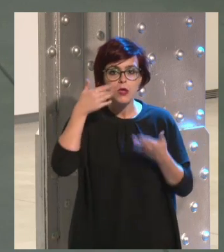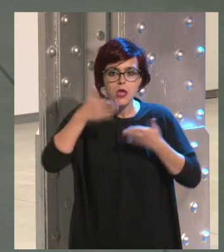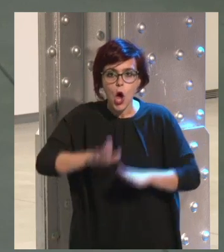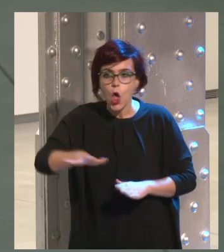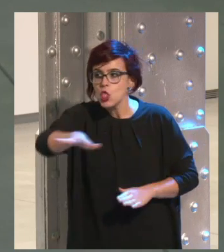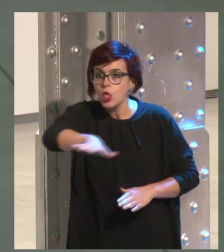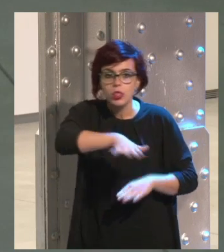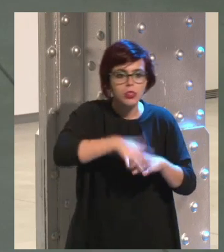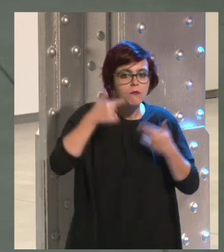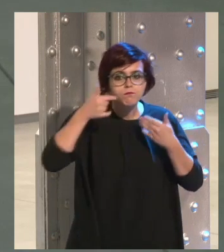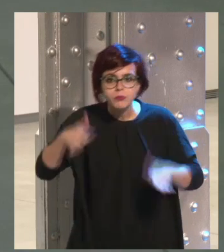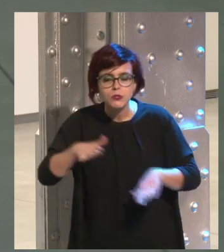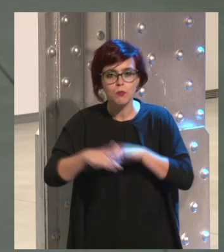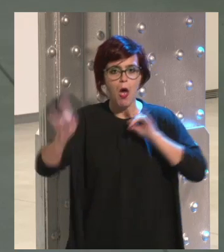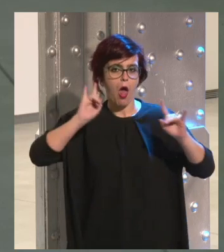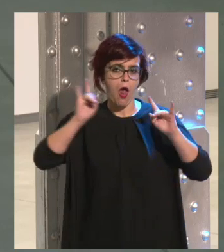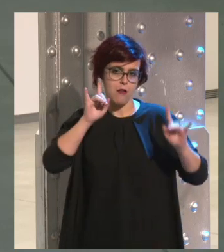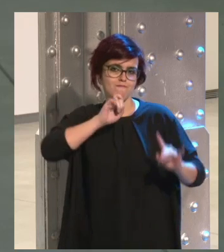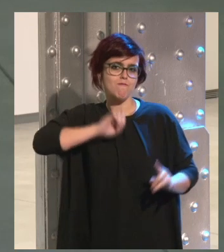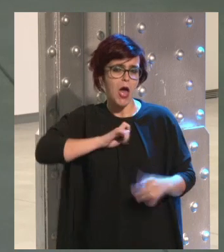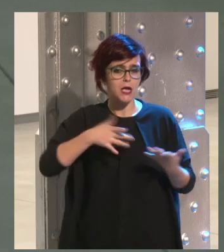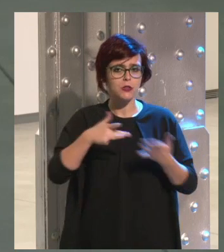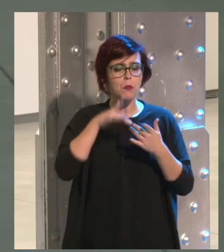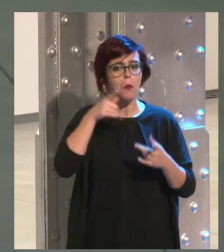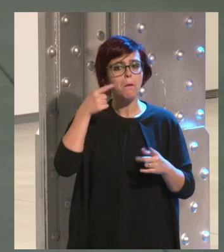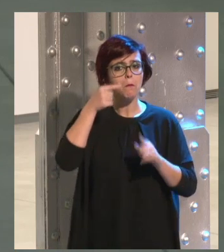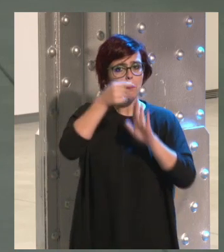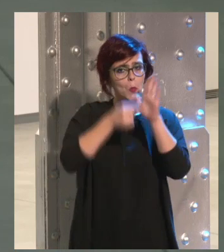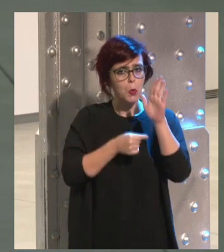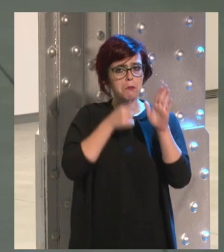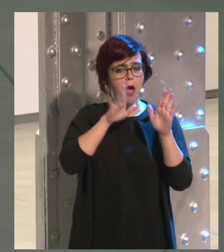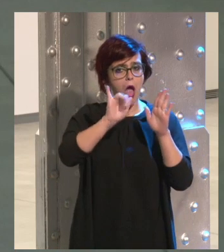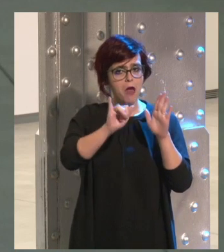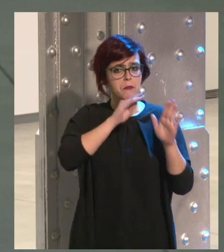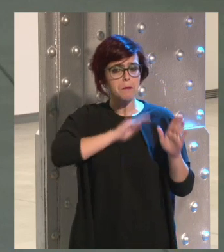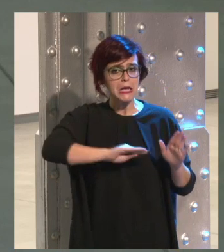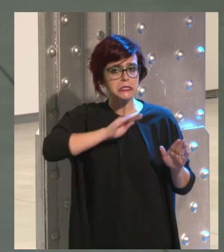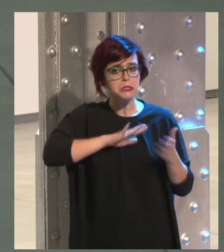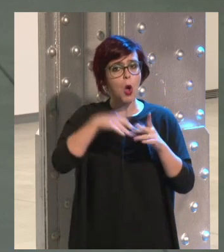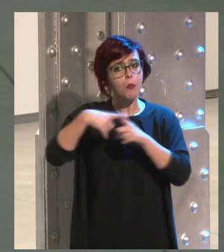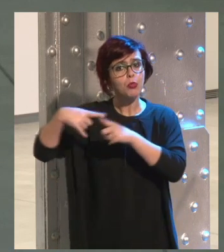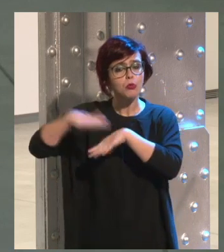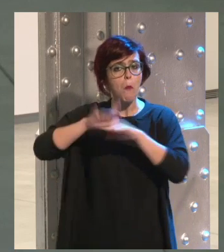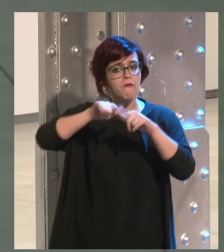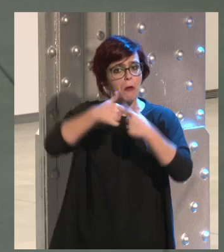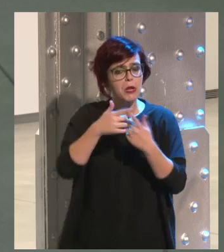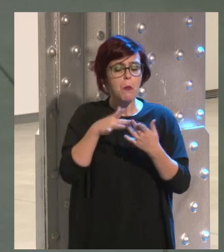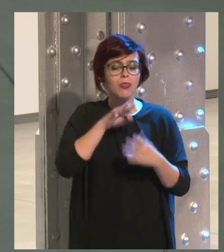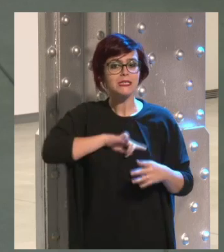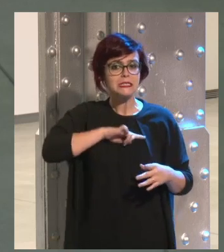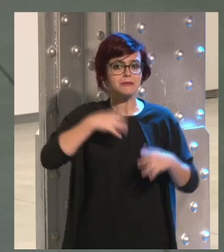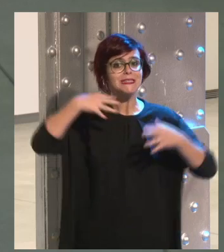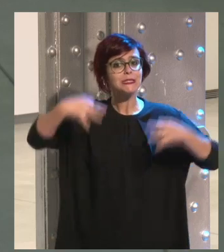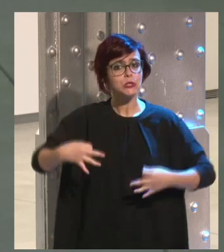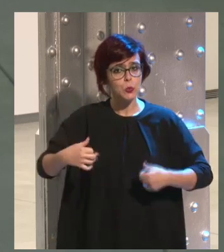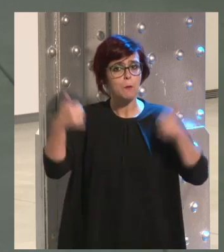tu hijo y no sepas dónde está. Tiene varias funcionalidades y creo que es un producto en el que las familias se pueden sentir un poco más